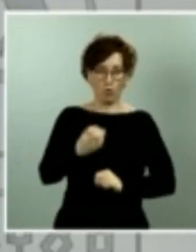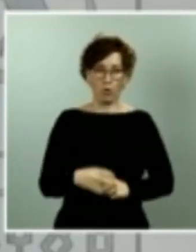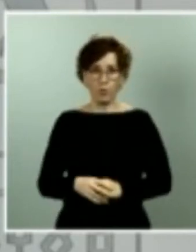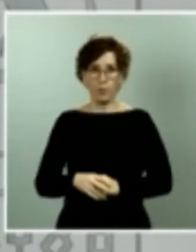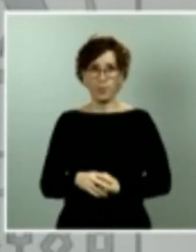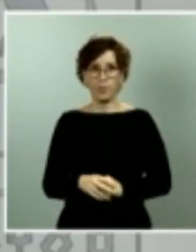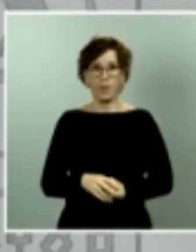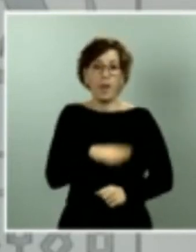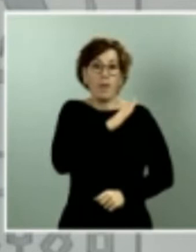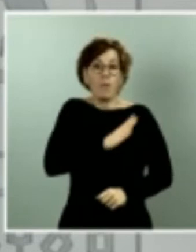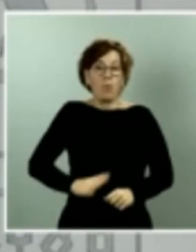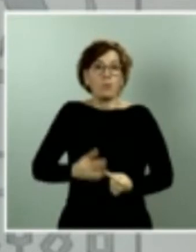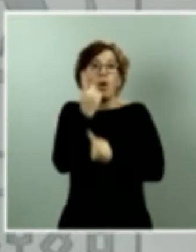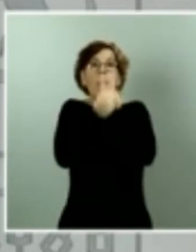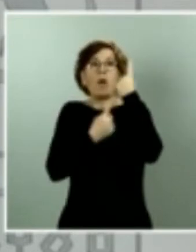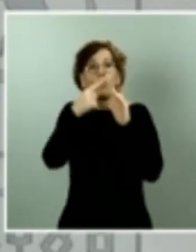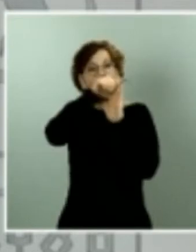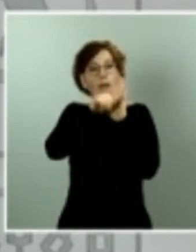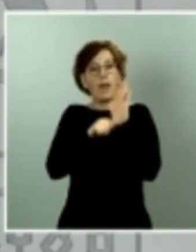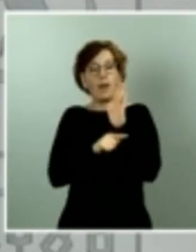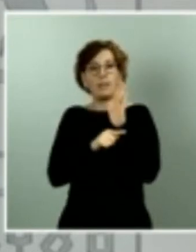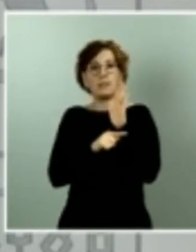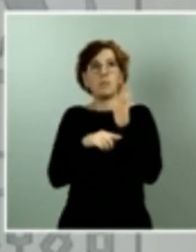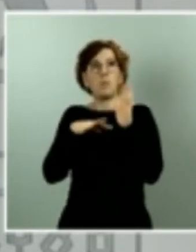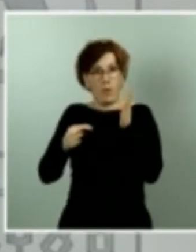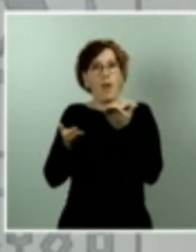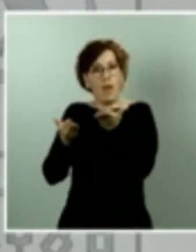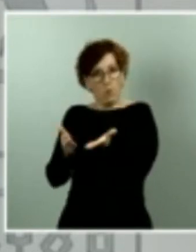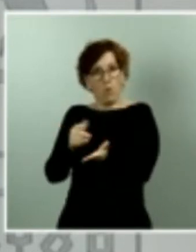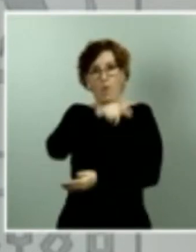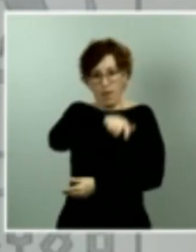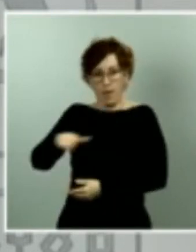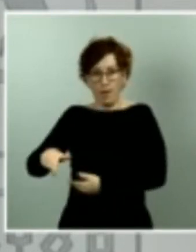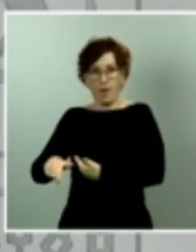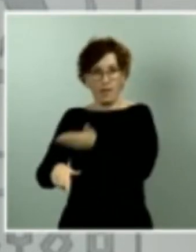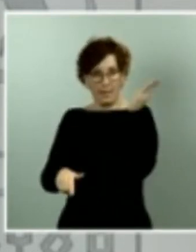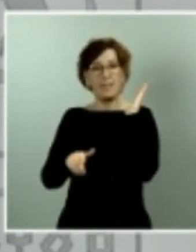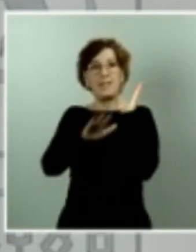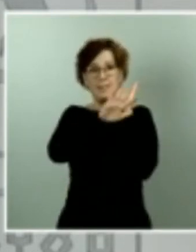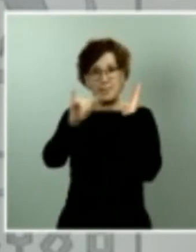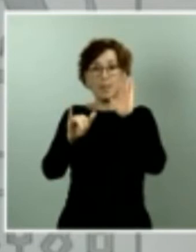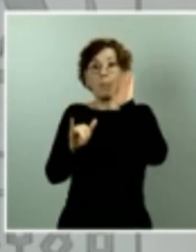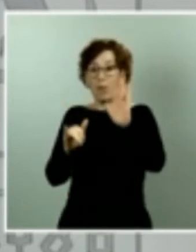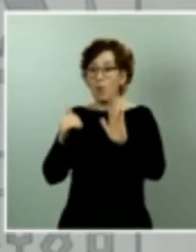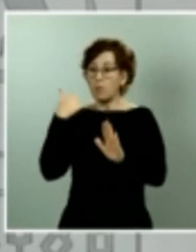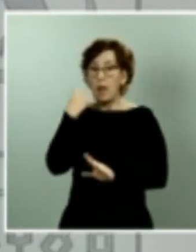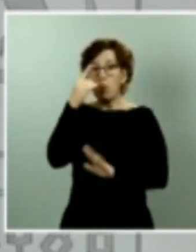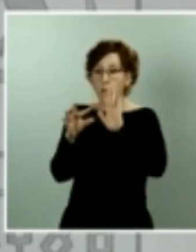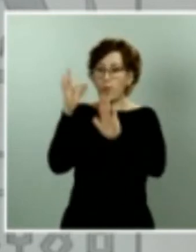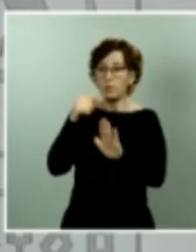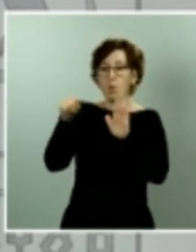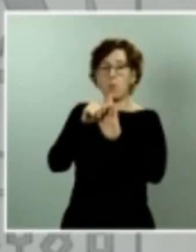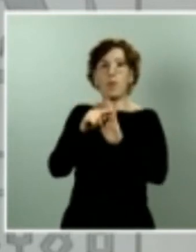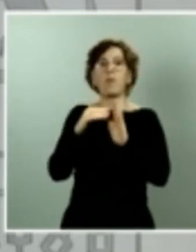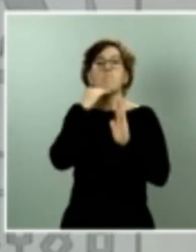van probablemente a ayudar a la población, pero tenemos que huir de esa euforia excesiva porque todavía tenemos que mantener